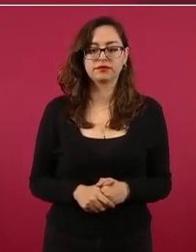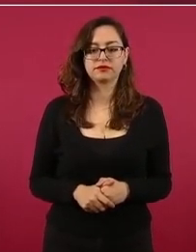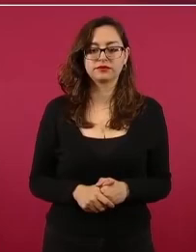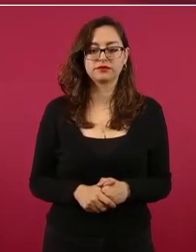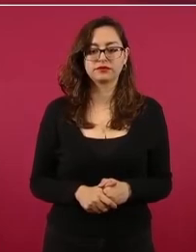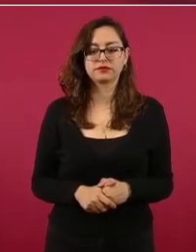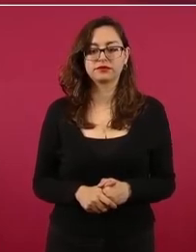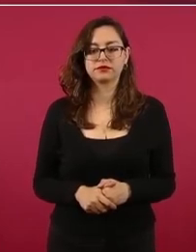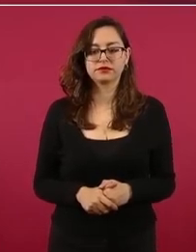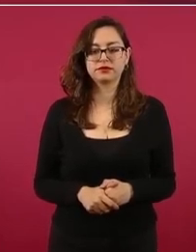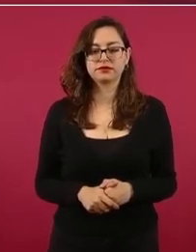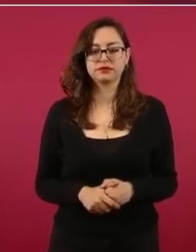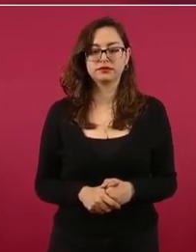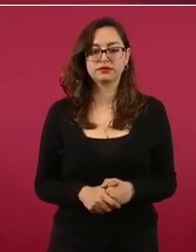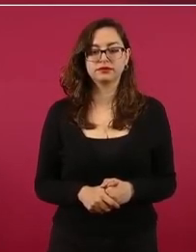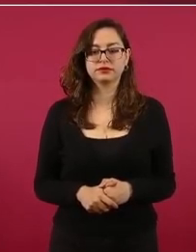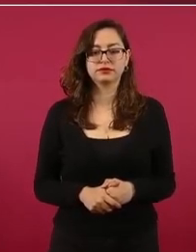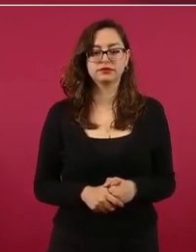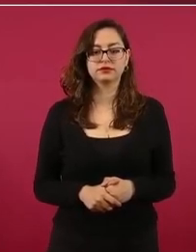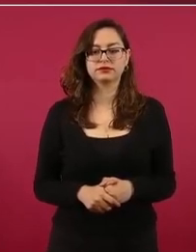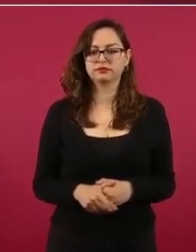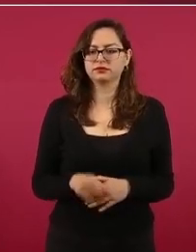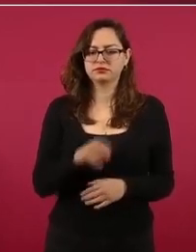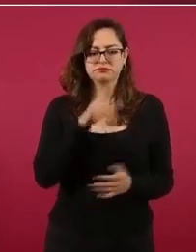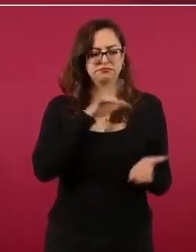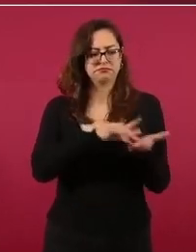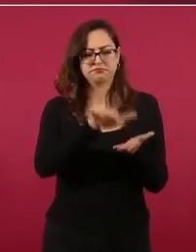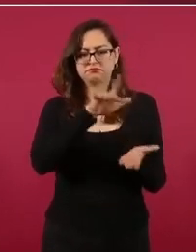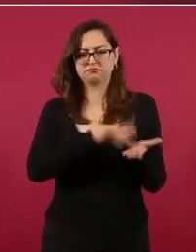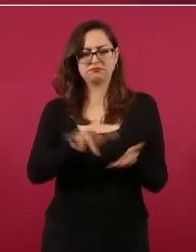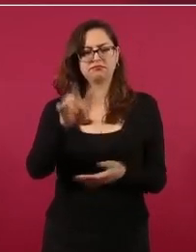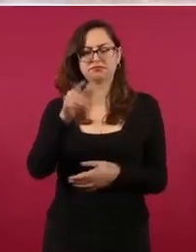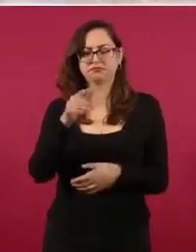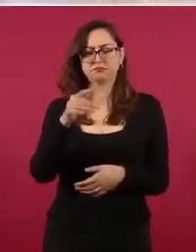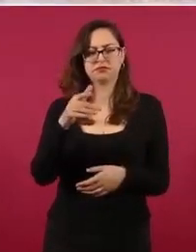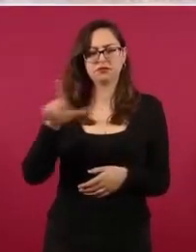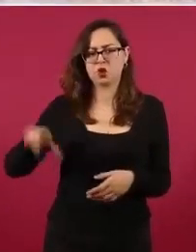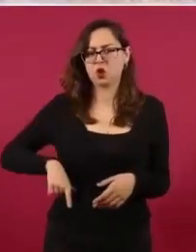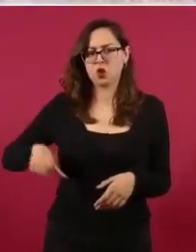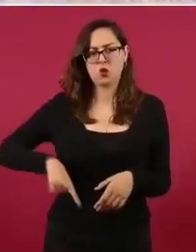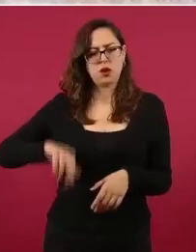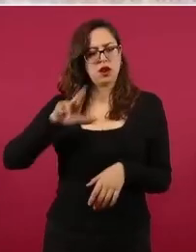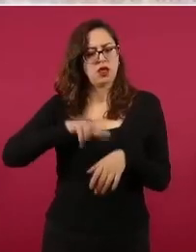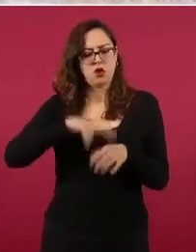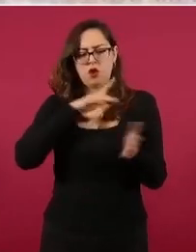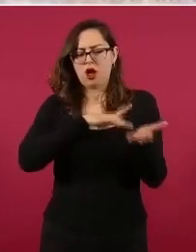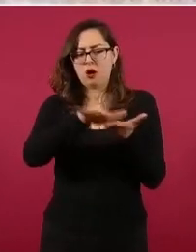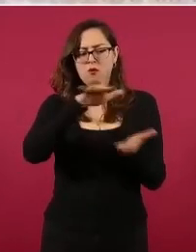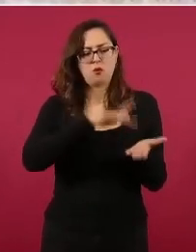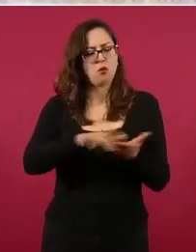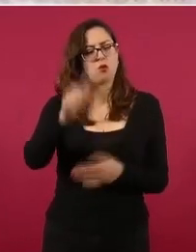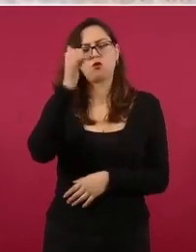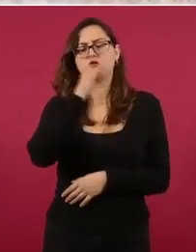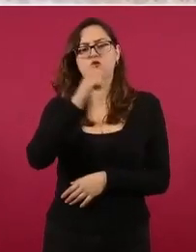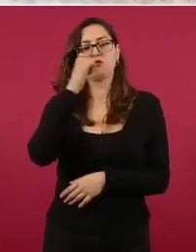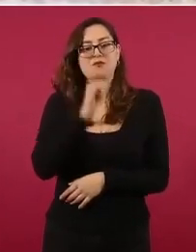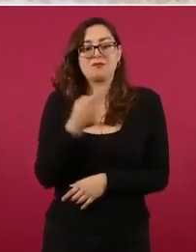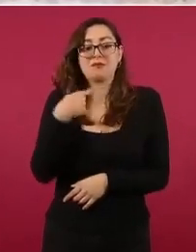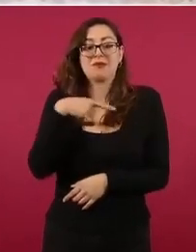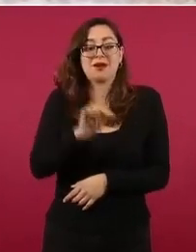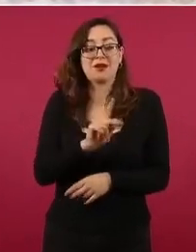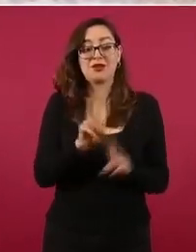Siempre tiene nuestro apoyo, pero independientemente de… el gobernador es un asunto de justicia